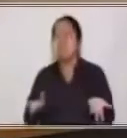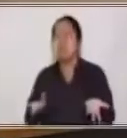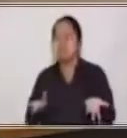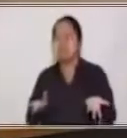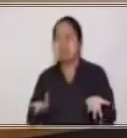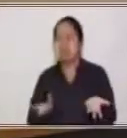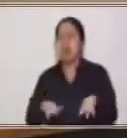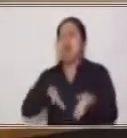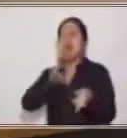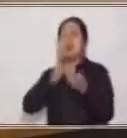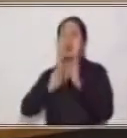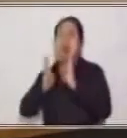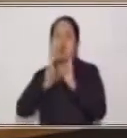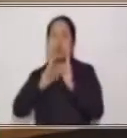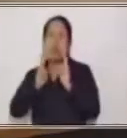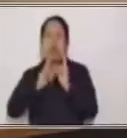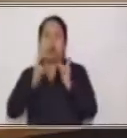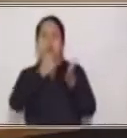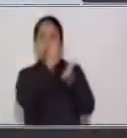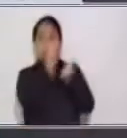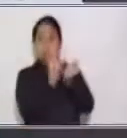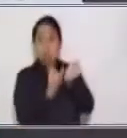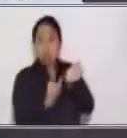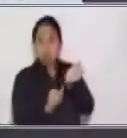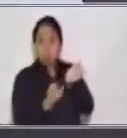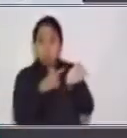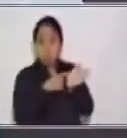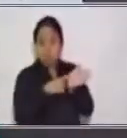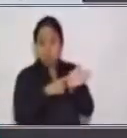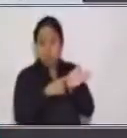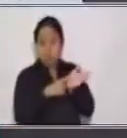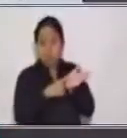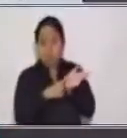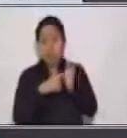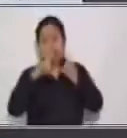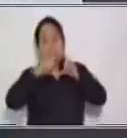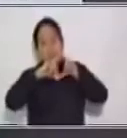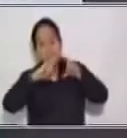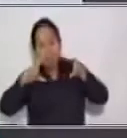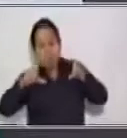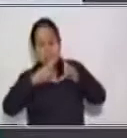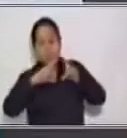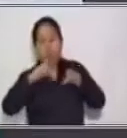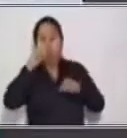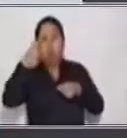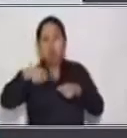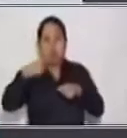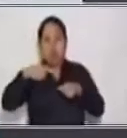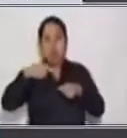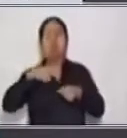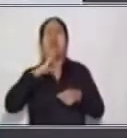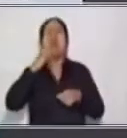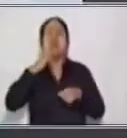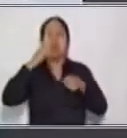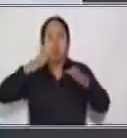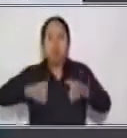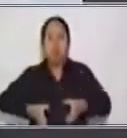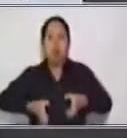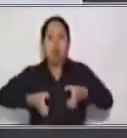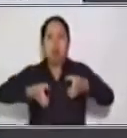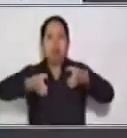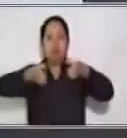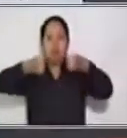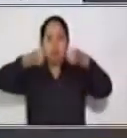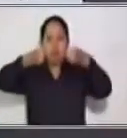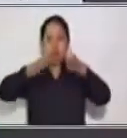la imagen que aparece en este billete de un Quetzal. Si le pones atención, es un edificio, un edificio